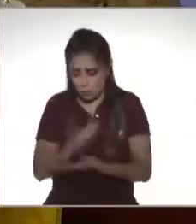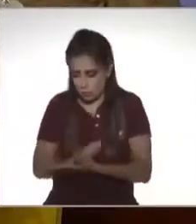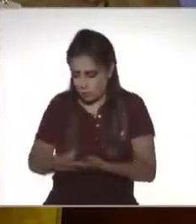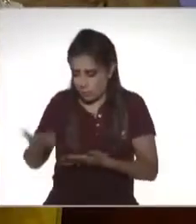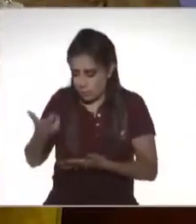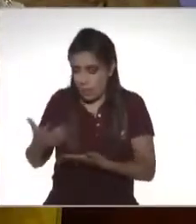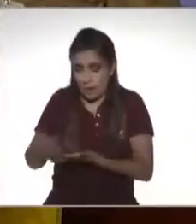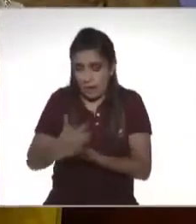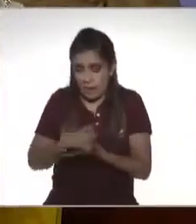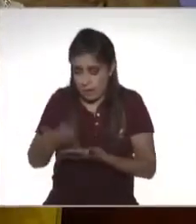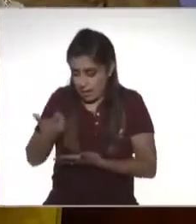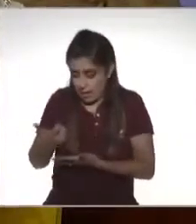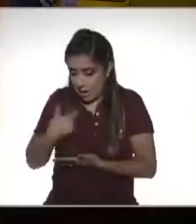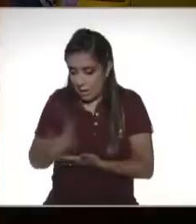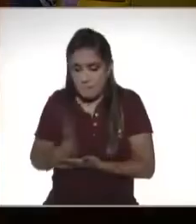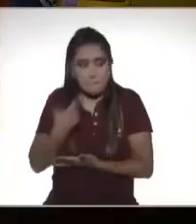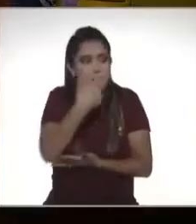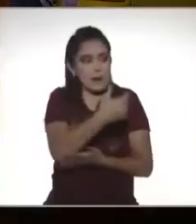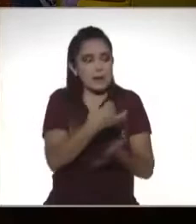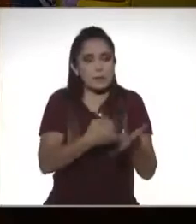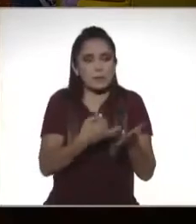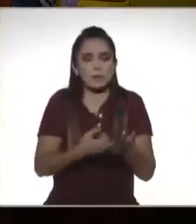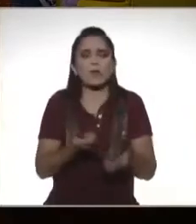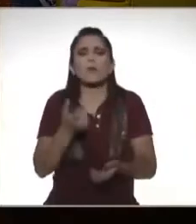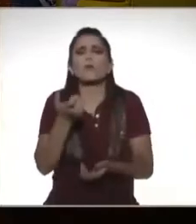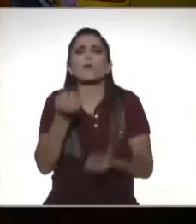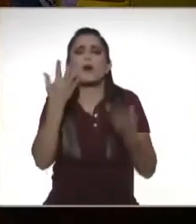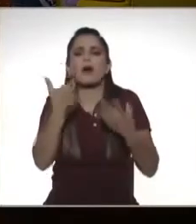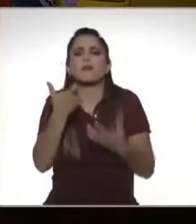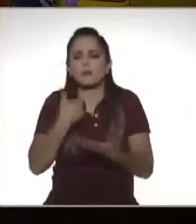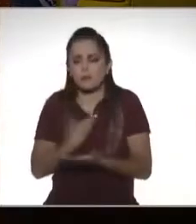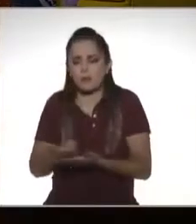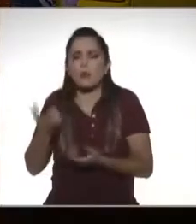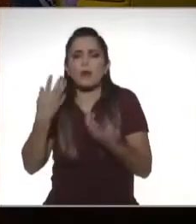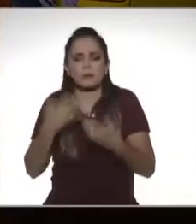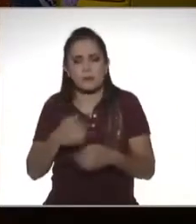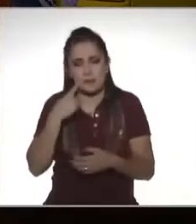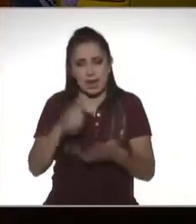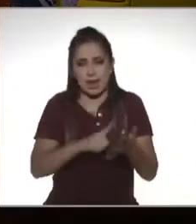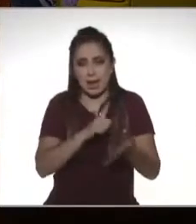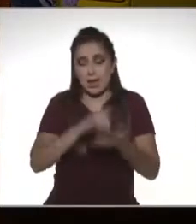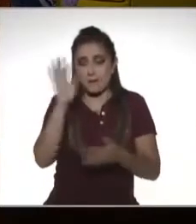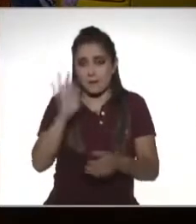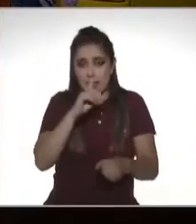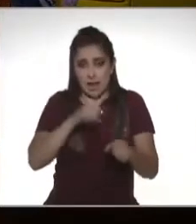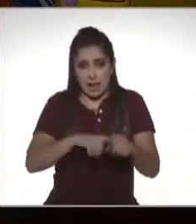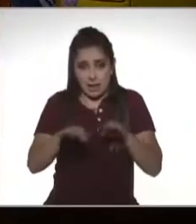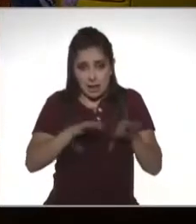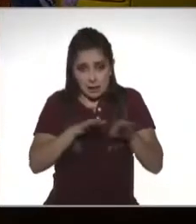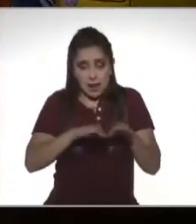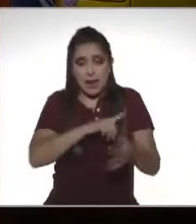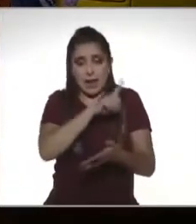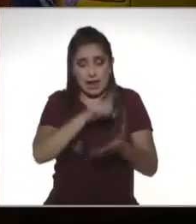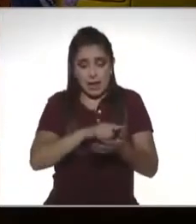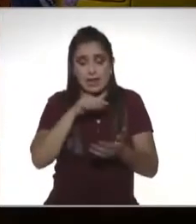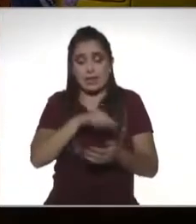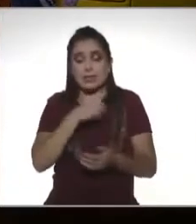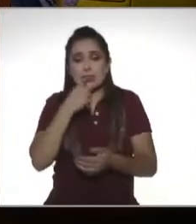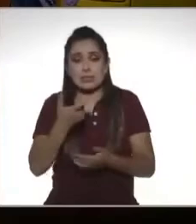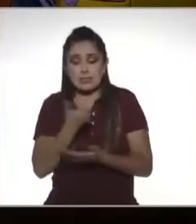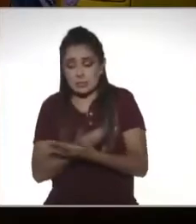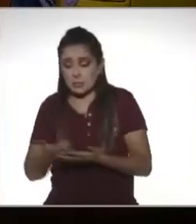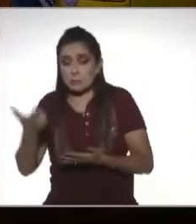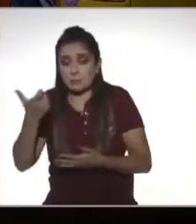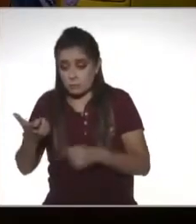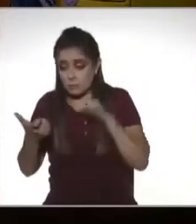empezar a pagar impuestos? Bueno, la ley del impuesto de la renta señala, y también la ley fa del trabajo, que el salario mínimo no puede